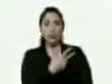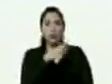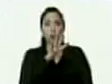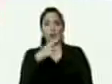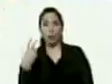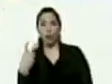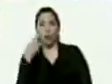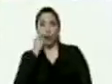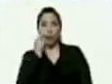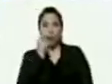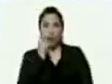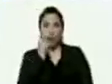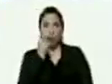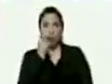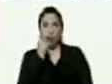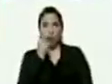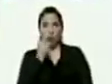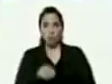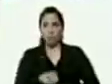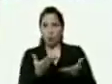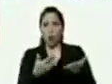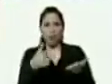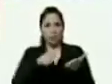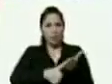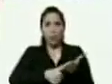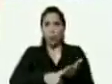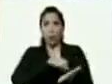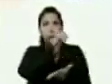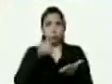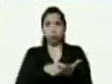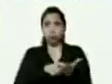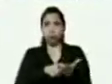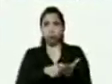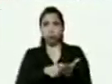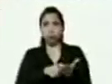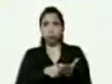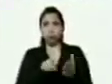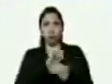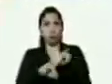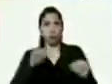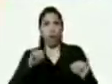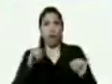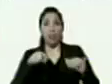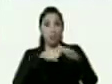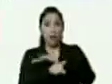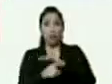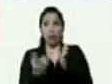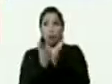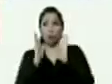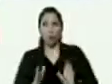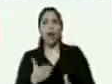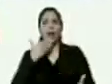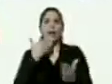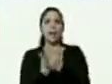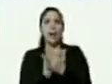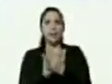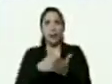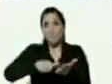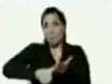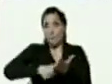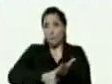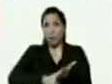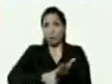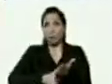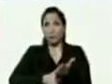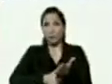se les aseguró su cédula todos están cedulados y todos están escolarizados gracias alzheimer presidente a